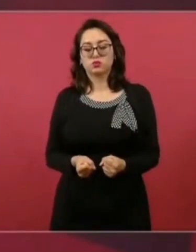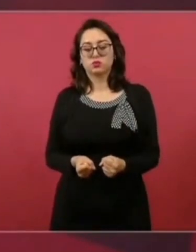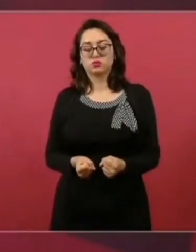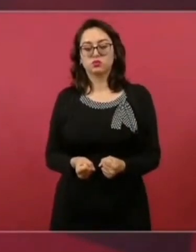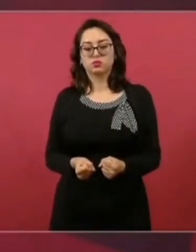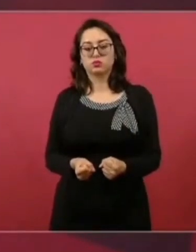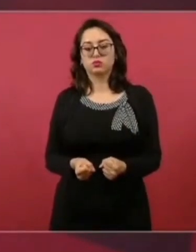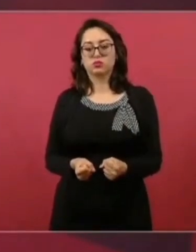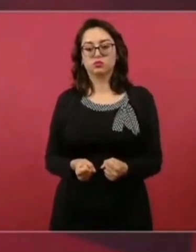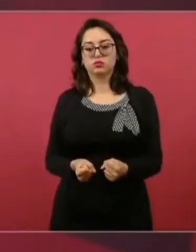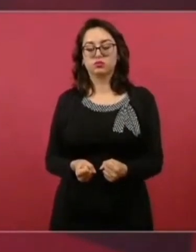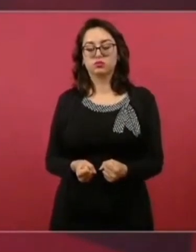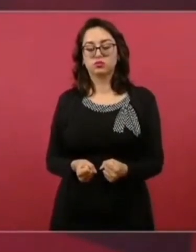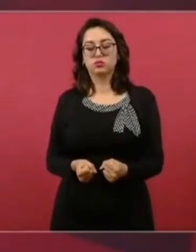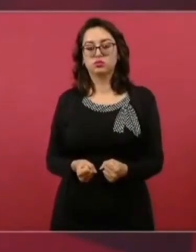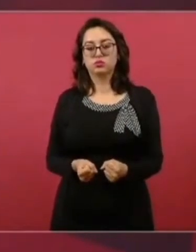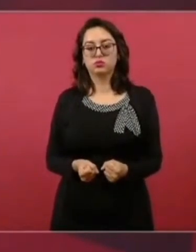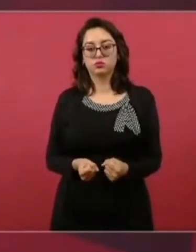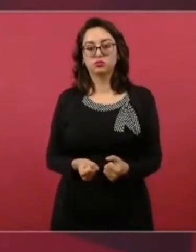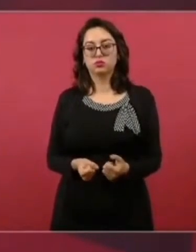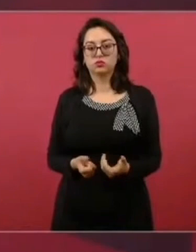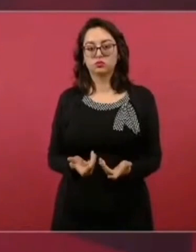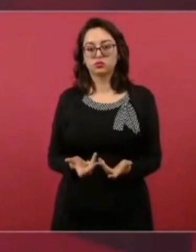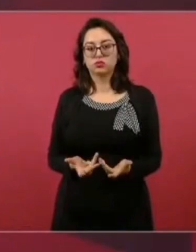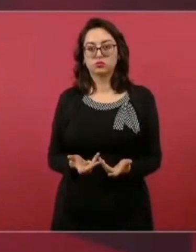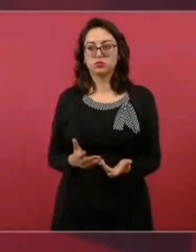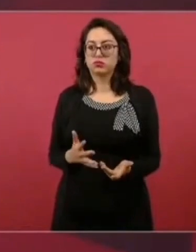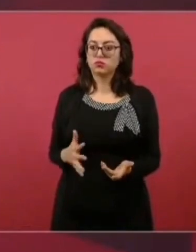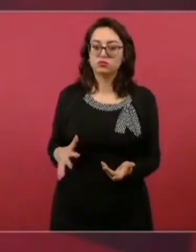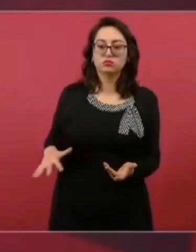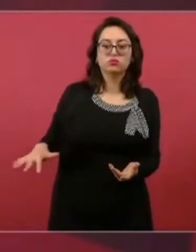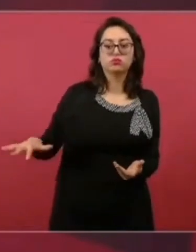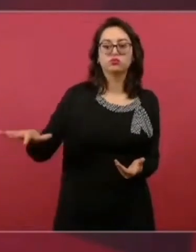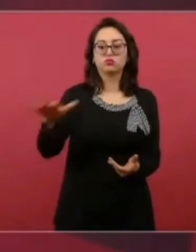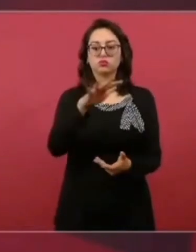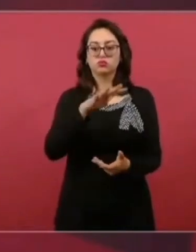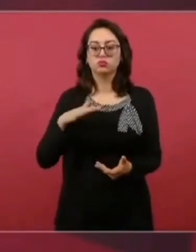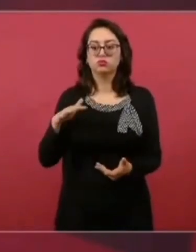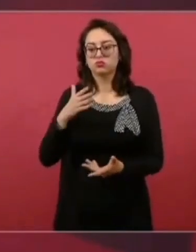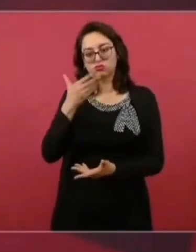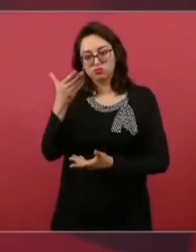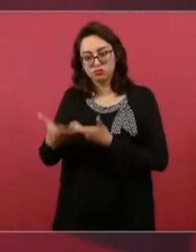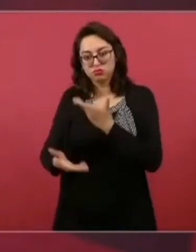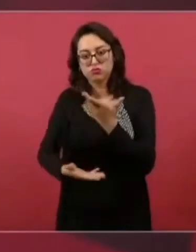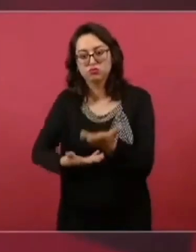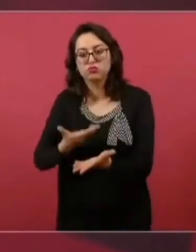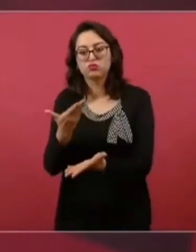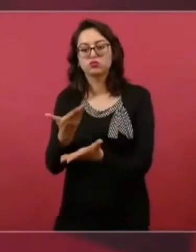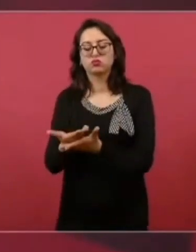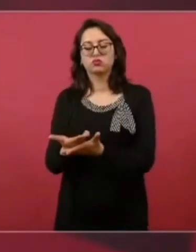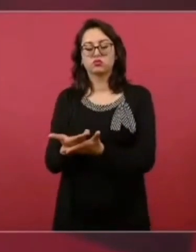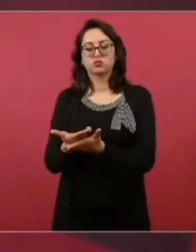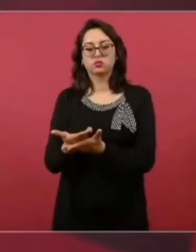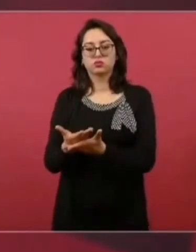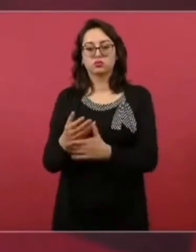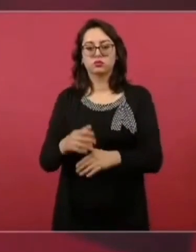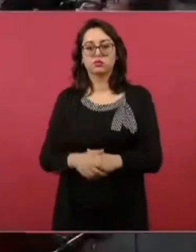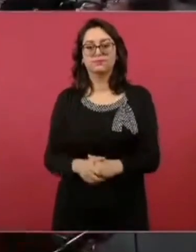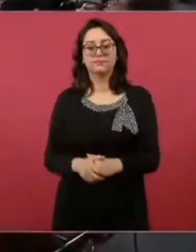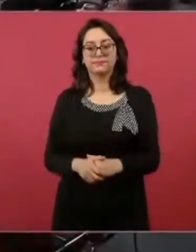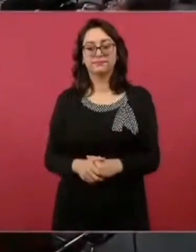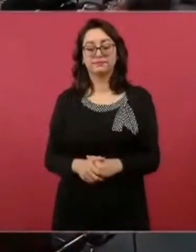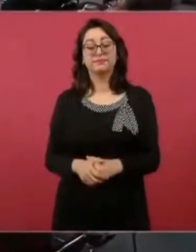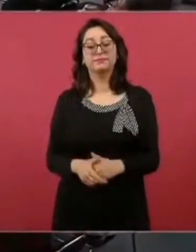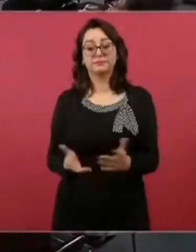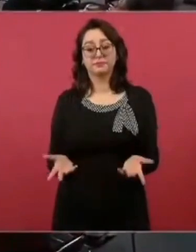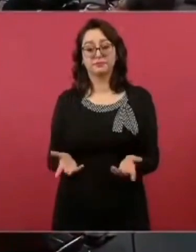y que quien gobierne esté al servicio de la gente, del pueblo. Bueno, les invito